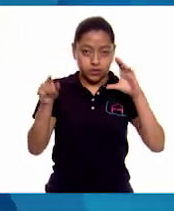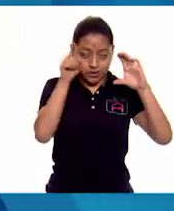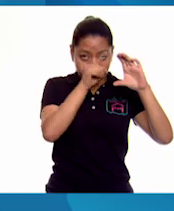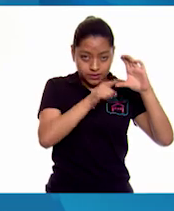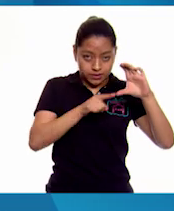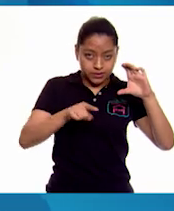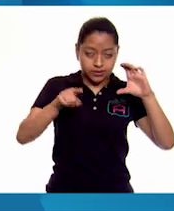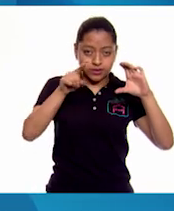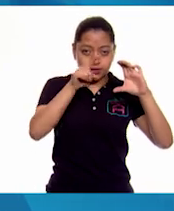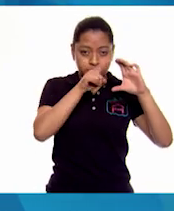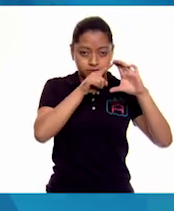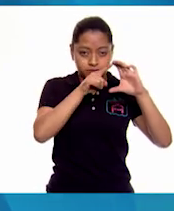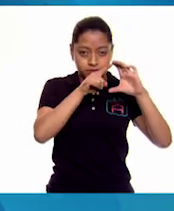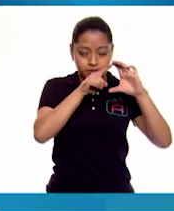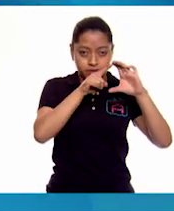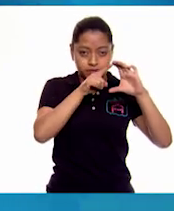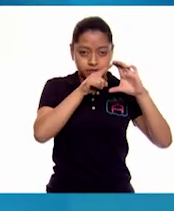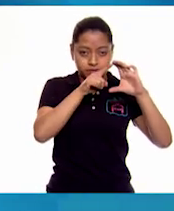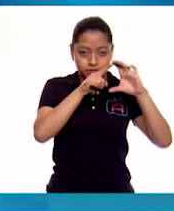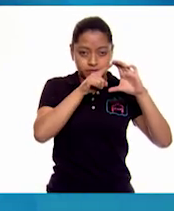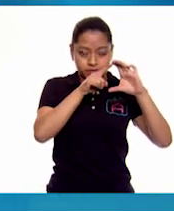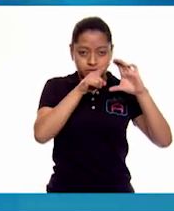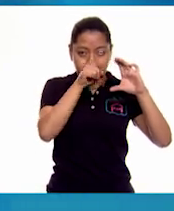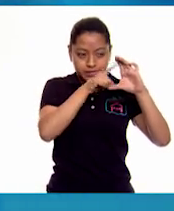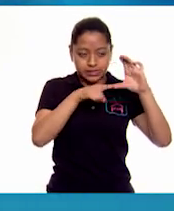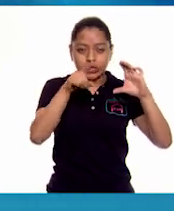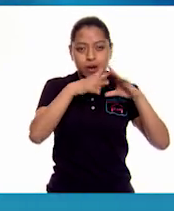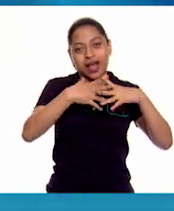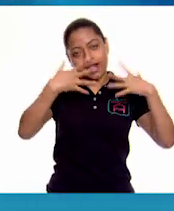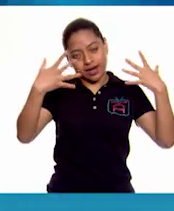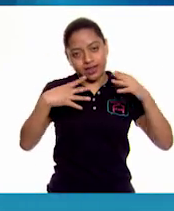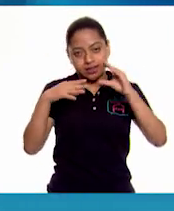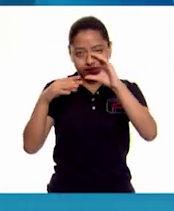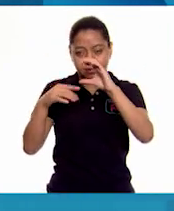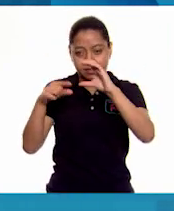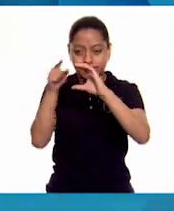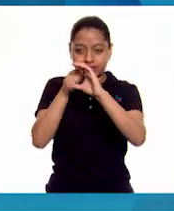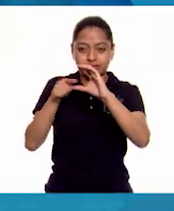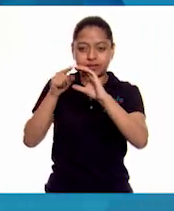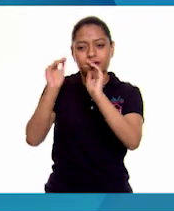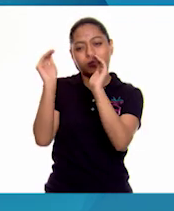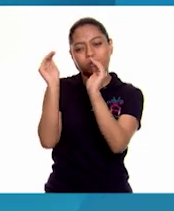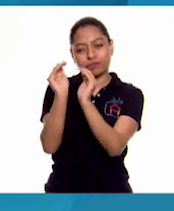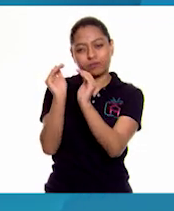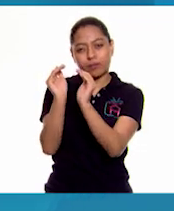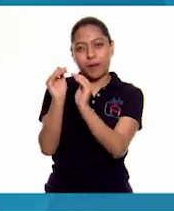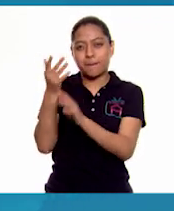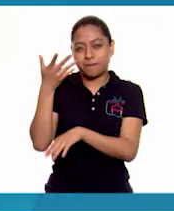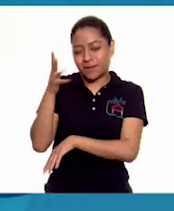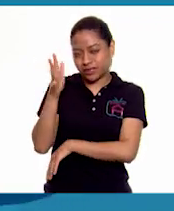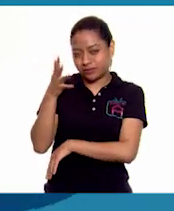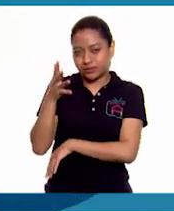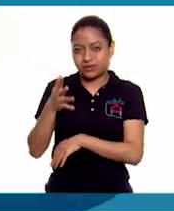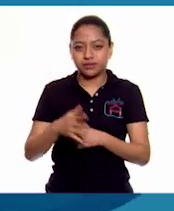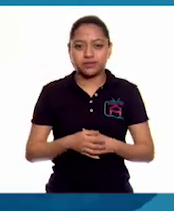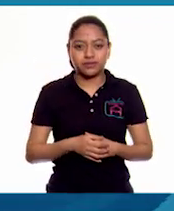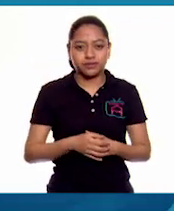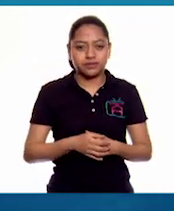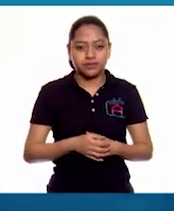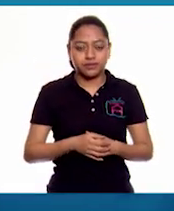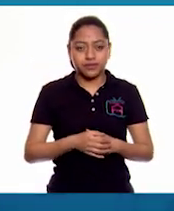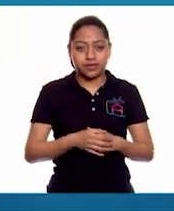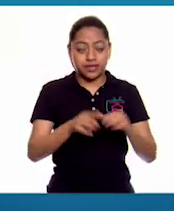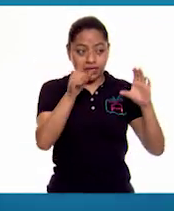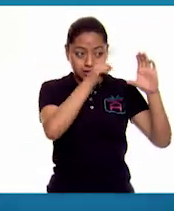círculo que le voy a llamar el círculo grande, y un círculo mediano. El círculo